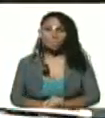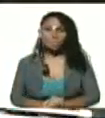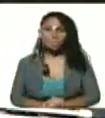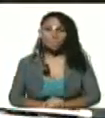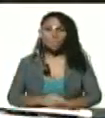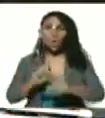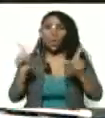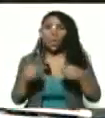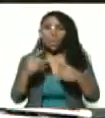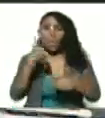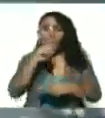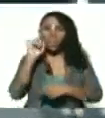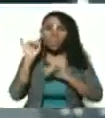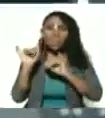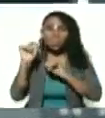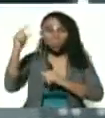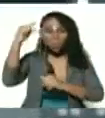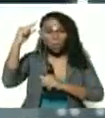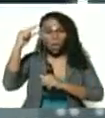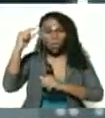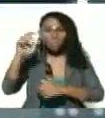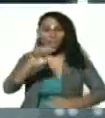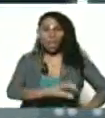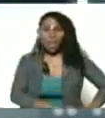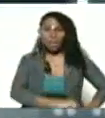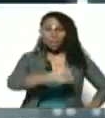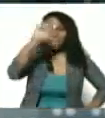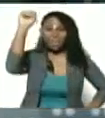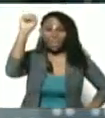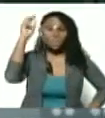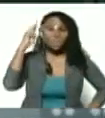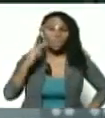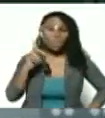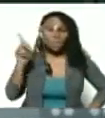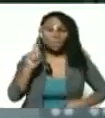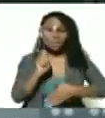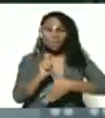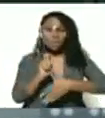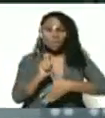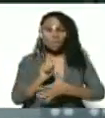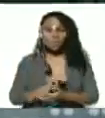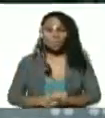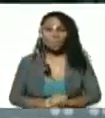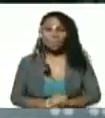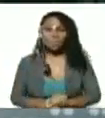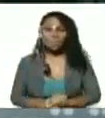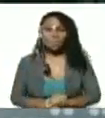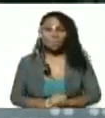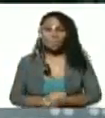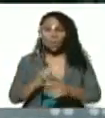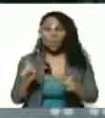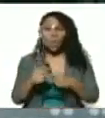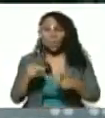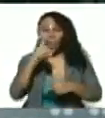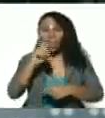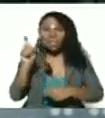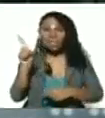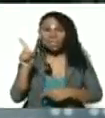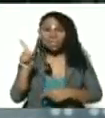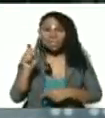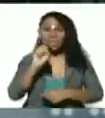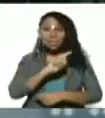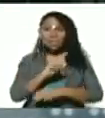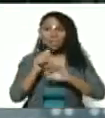Cumpleaños el mismo día del libertador Simón Bolívaro. Telesurro. Cumpleanera. 16 añitos.